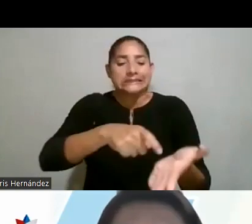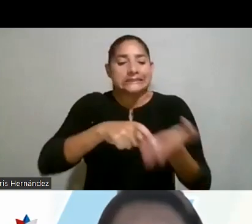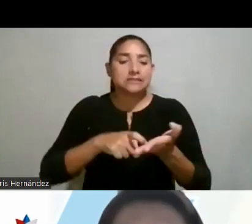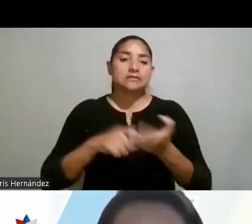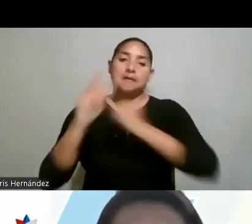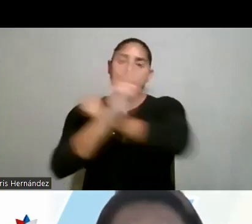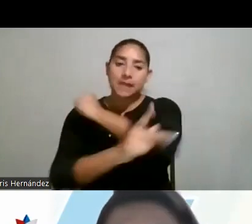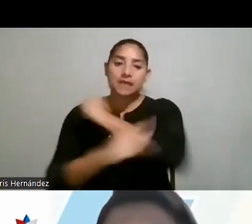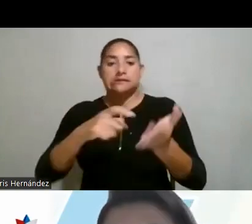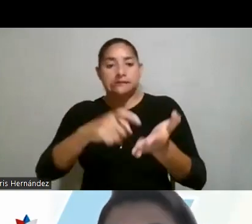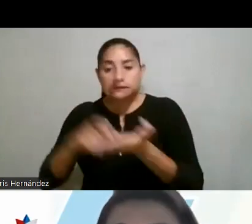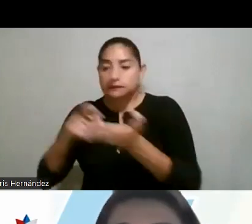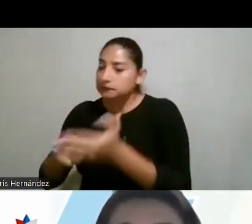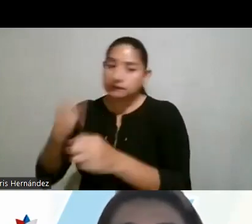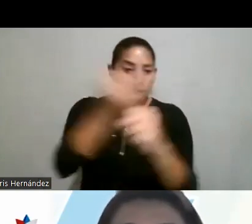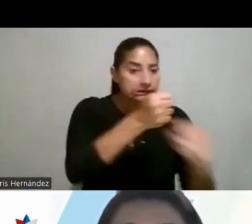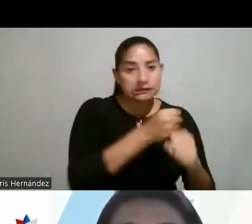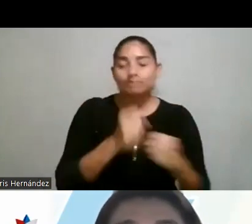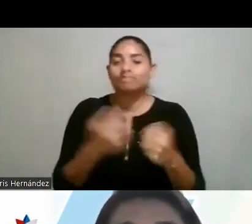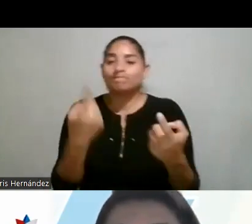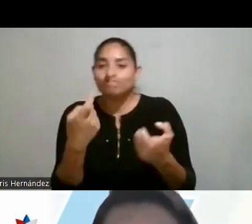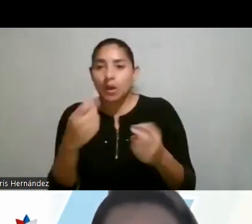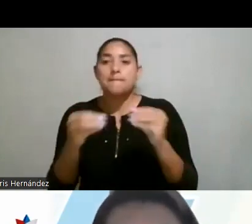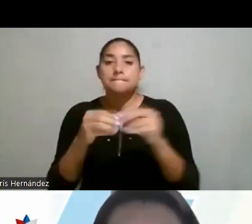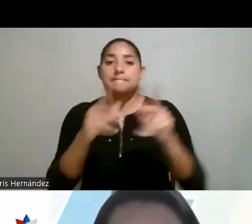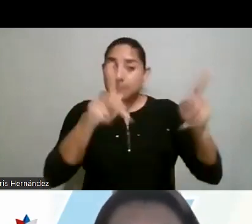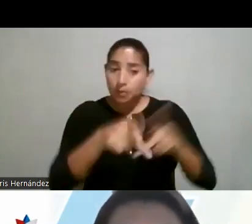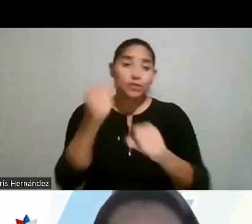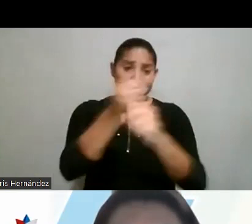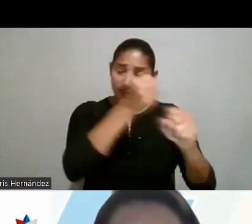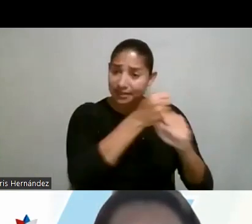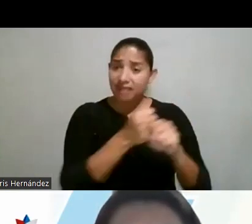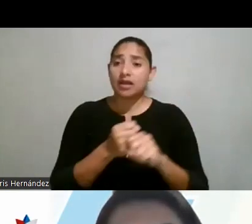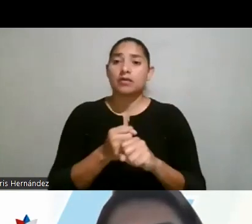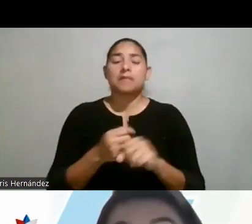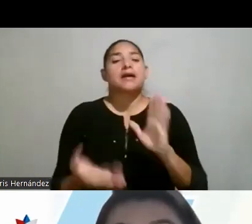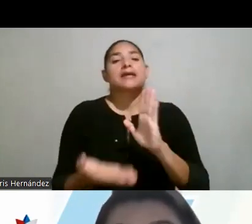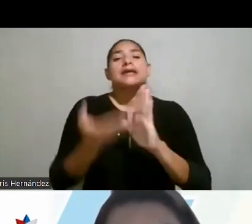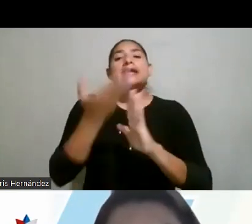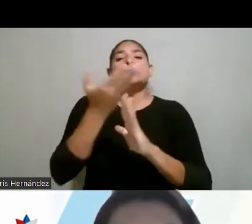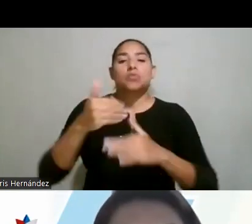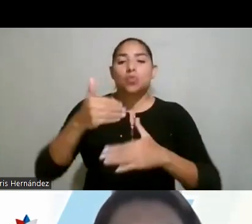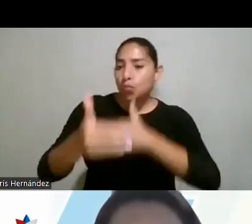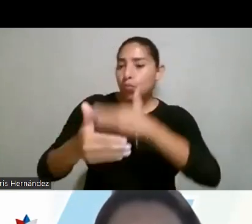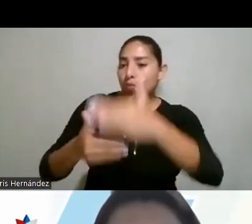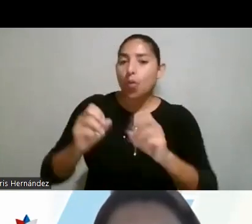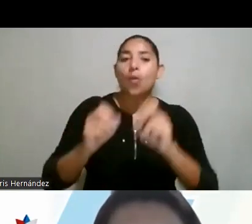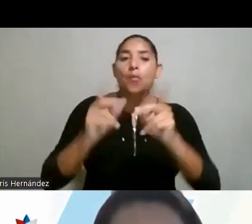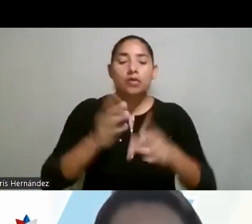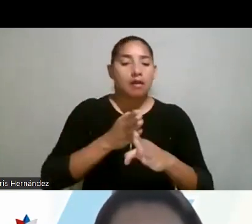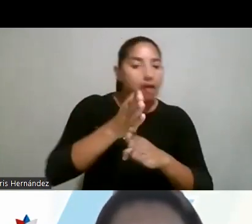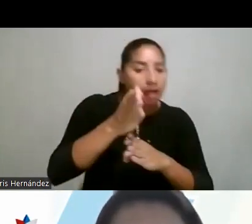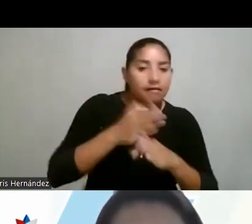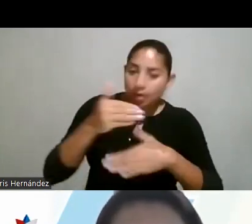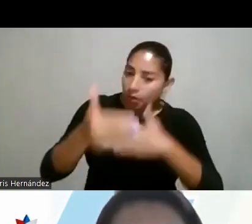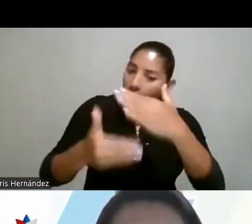donde hay mayor demanda laboral, donde hay mejores empleos, donde hay crecimiento continuo, oportunidades de carrera, de